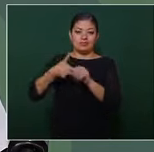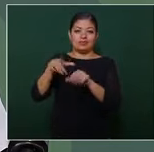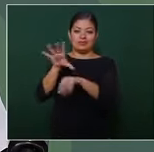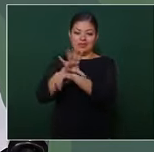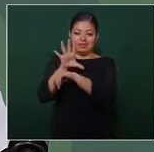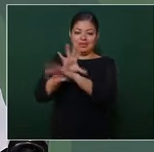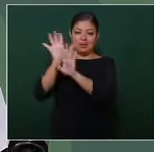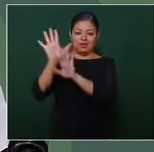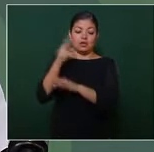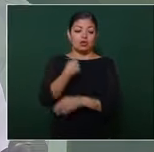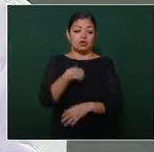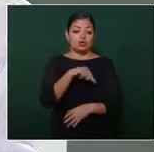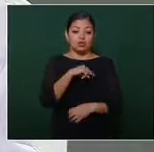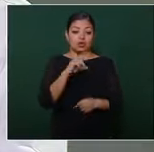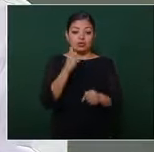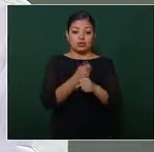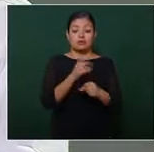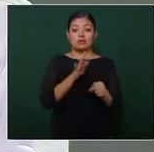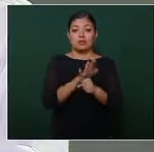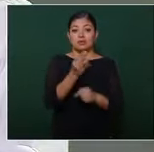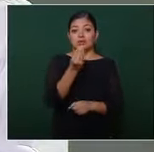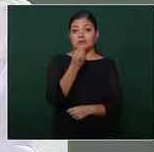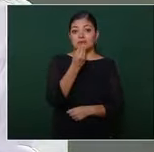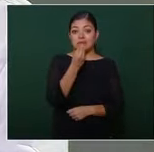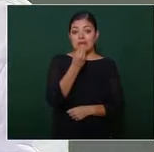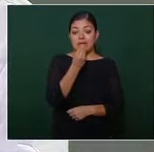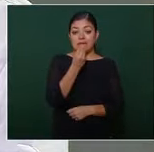impactan más los alimentos